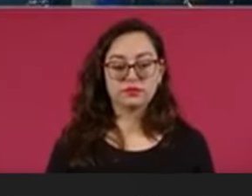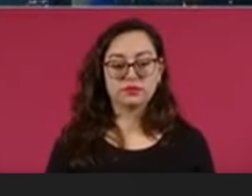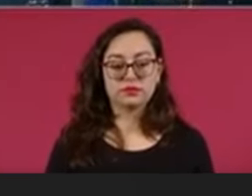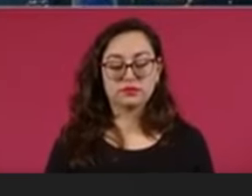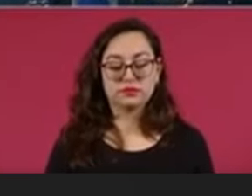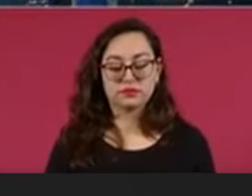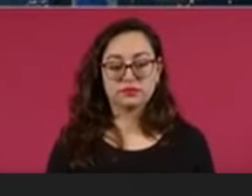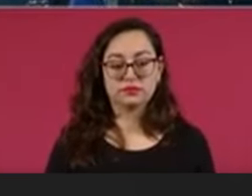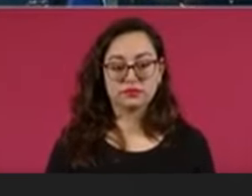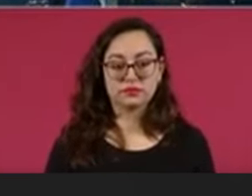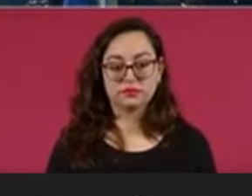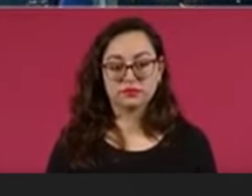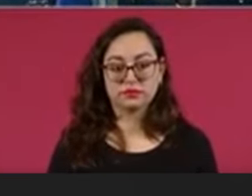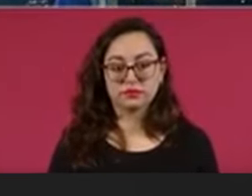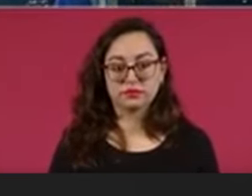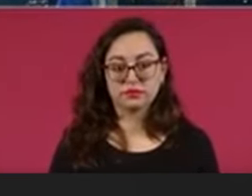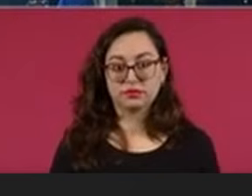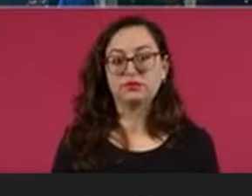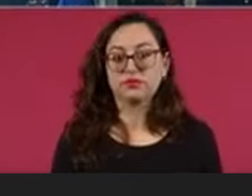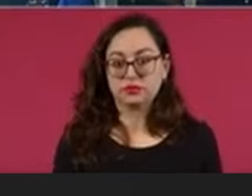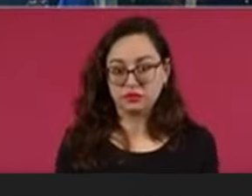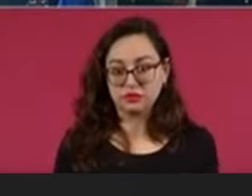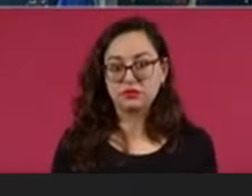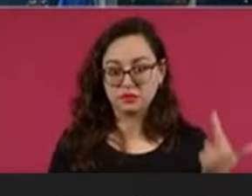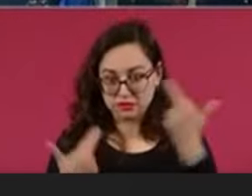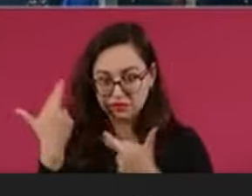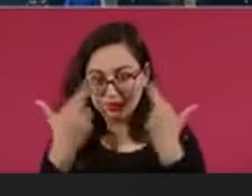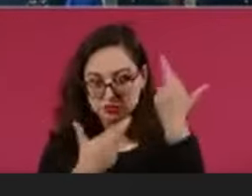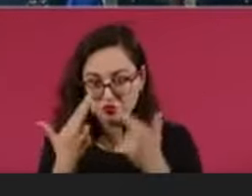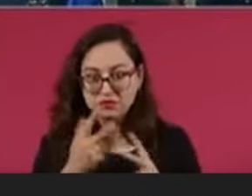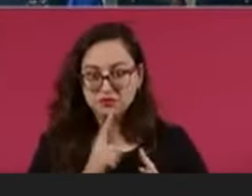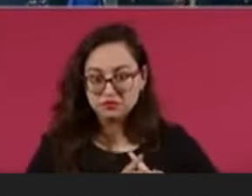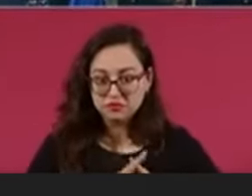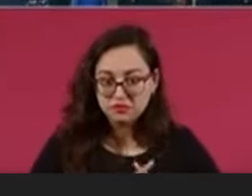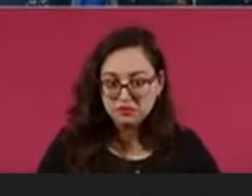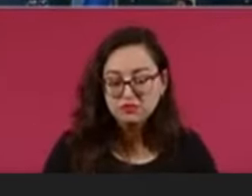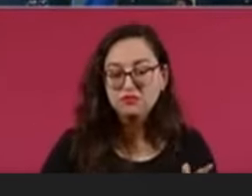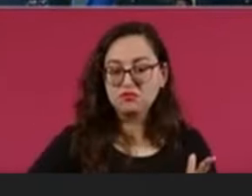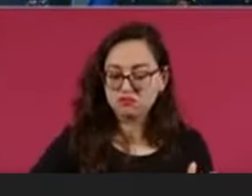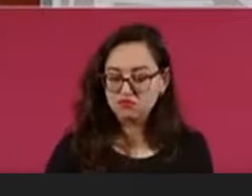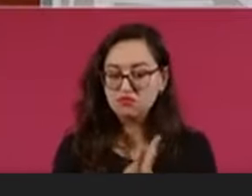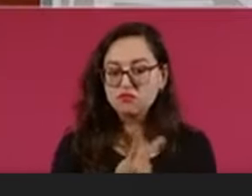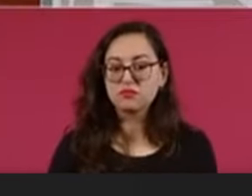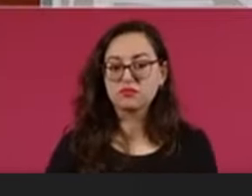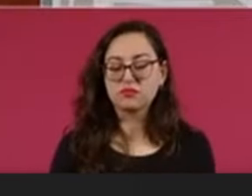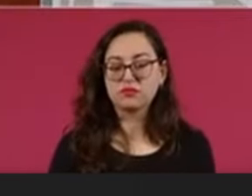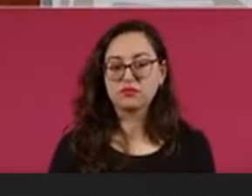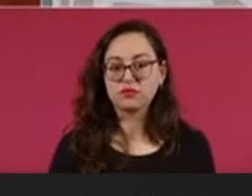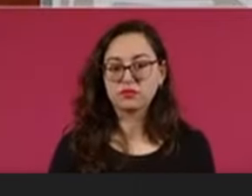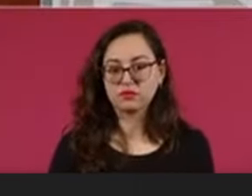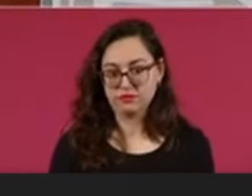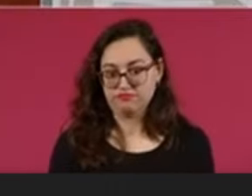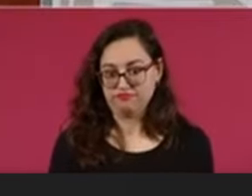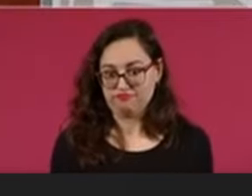revisen las actas, que